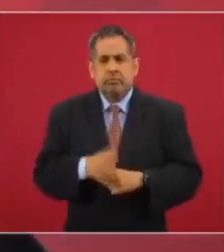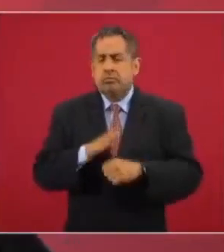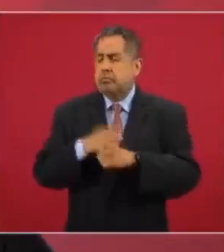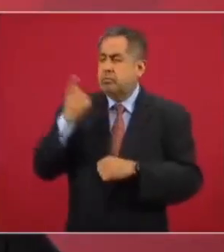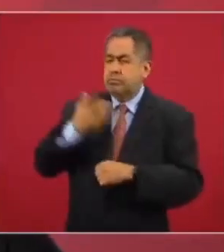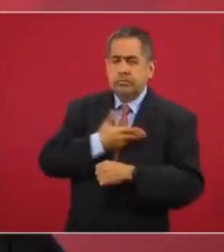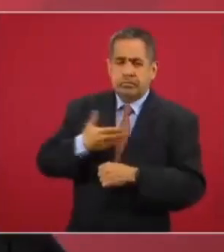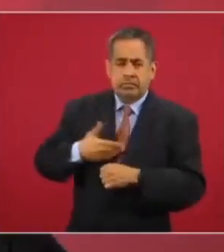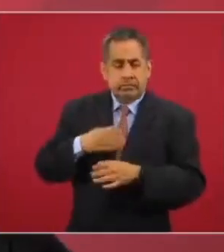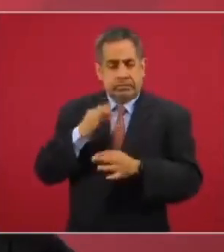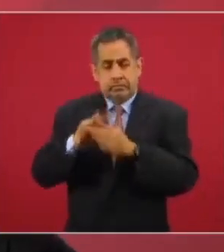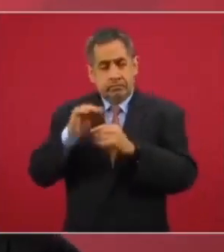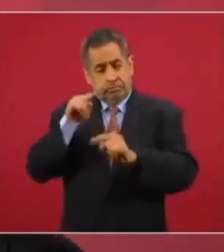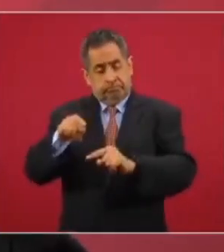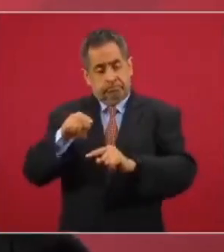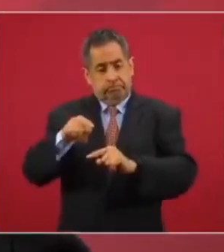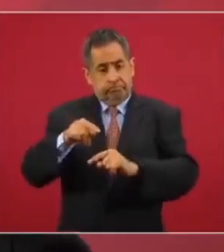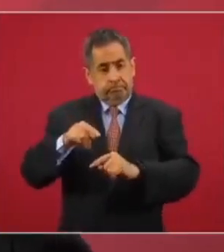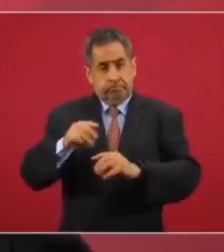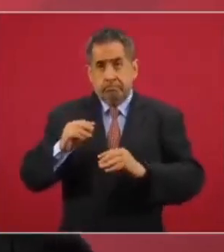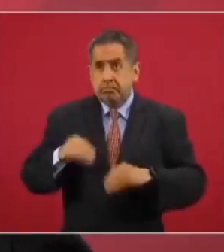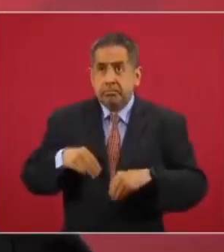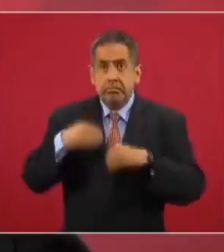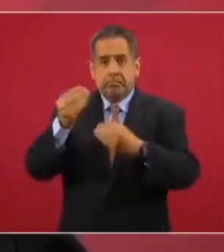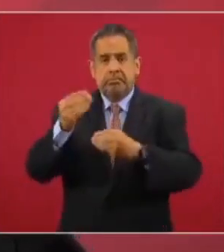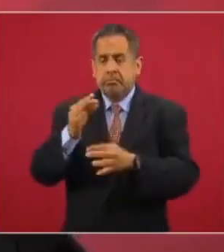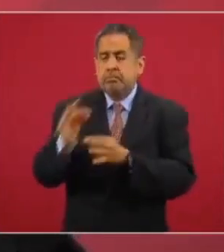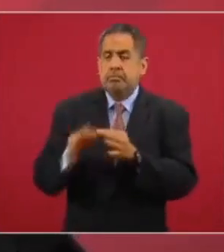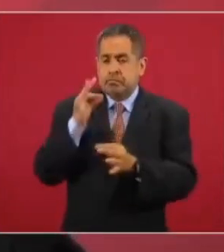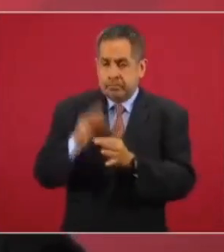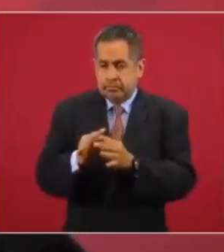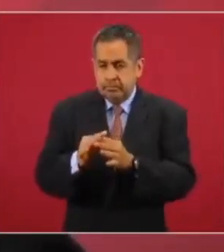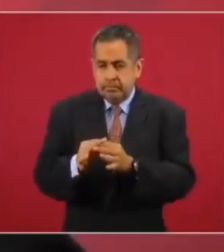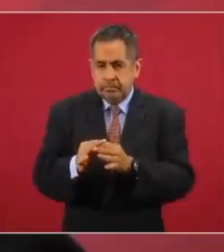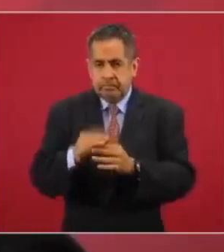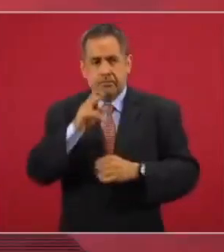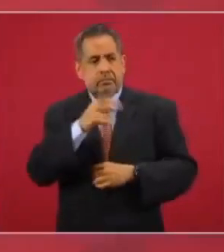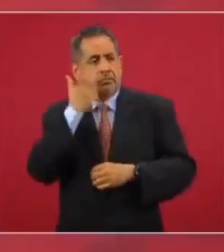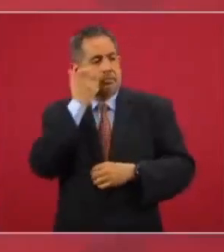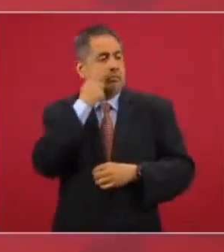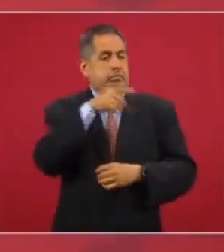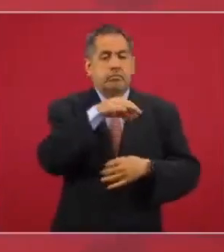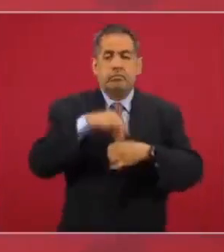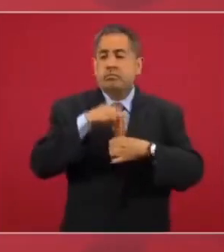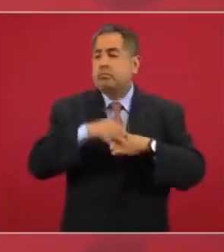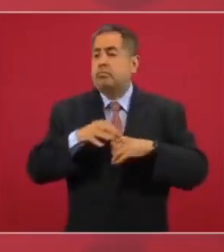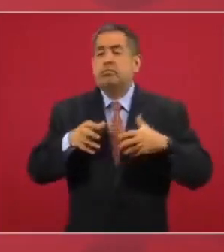Que se cumpla el tratado y que evitemos que se convierta en un tema electoral